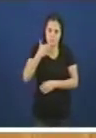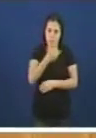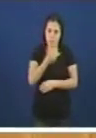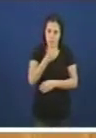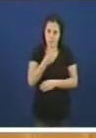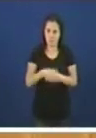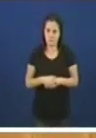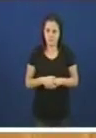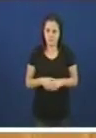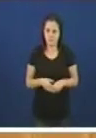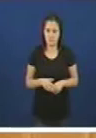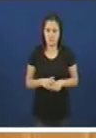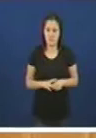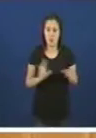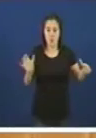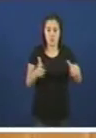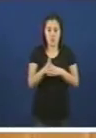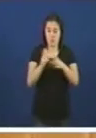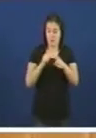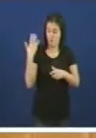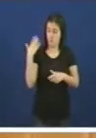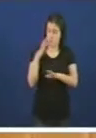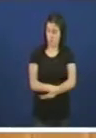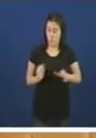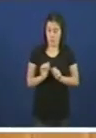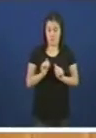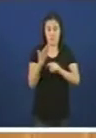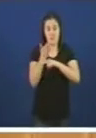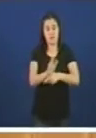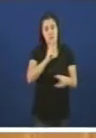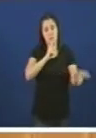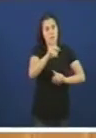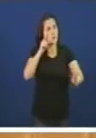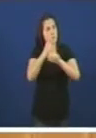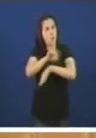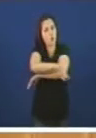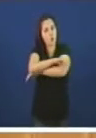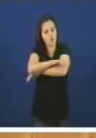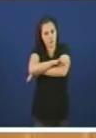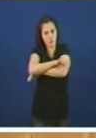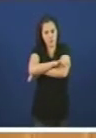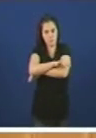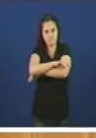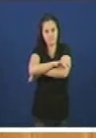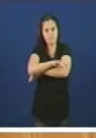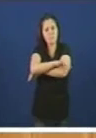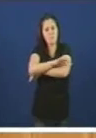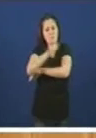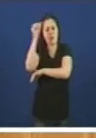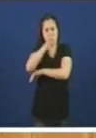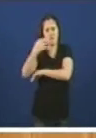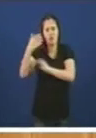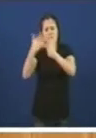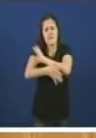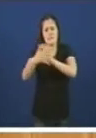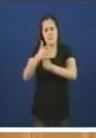pleno presentou unha interpelación pa que o consellero poidase dar conta destes compromisos nese